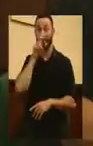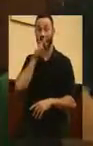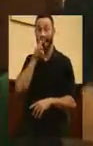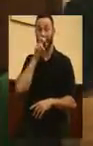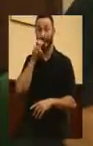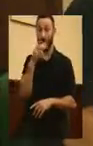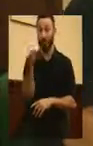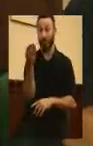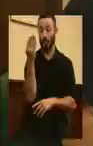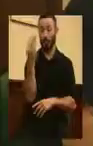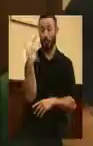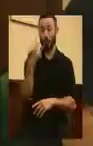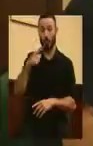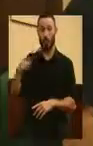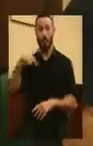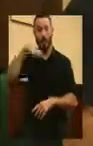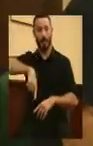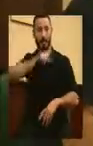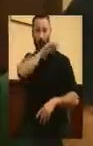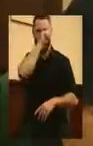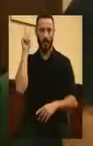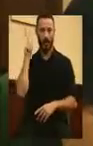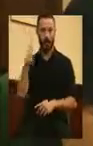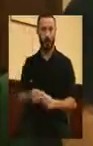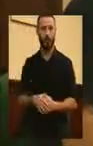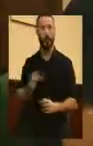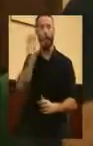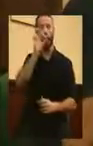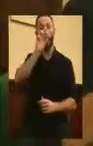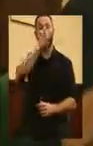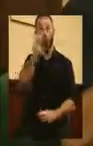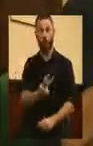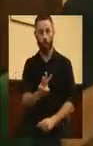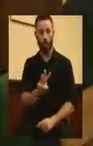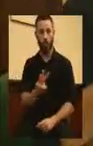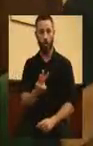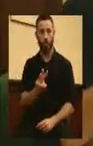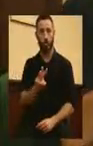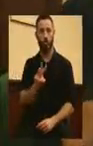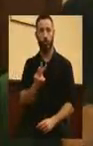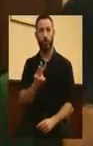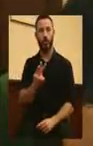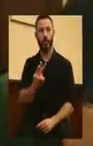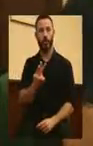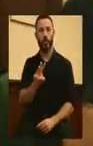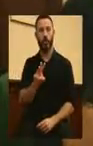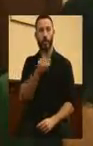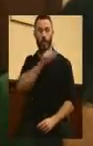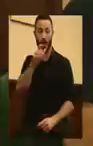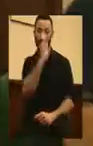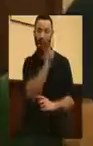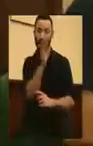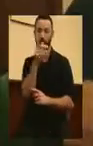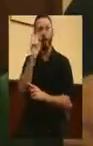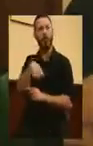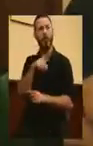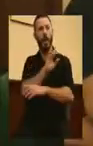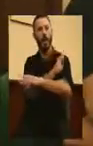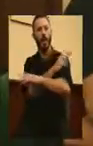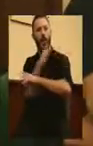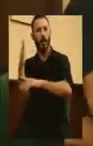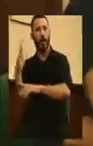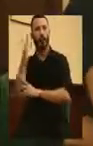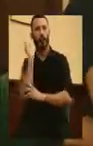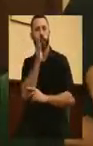Madrid. El ozono, además de para las personas, también es perjudicial para la vegetación, dañando